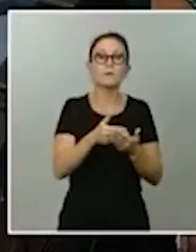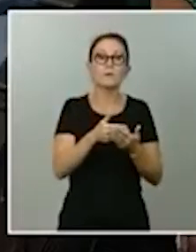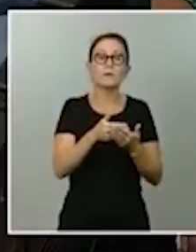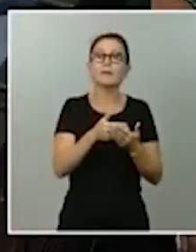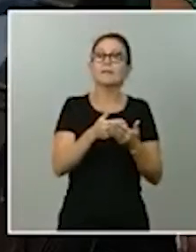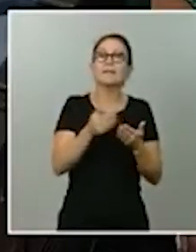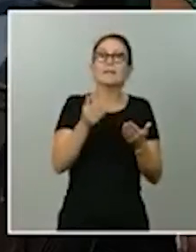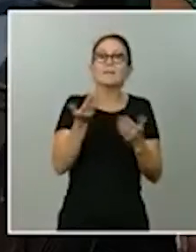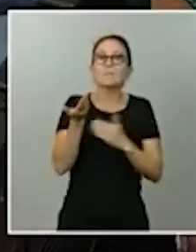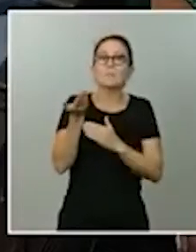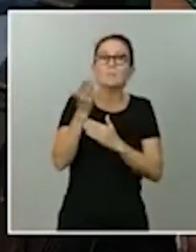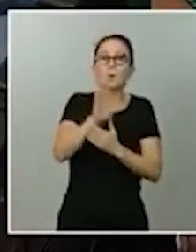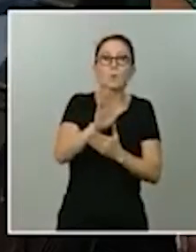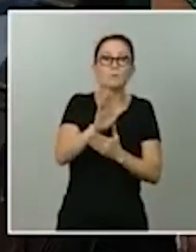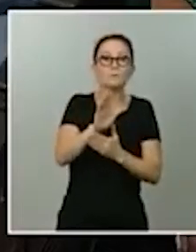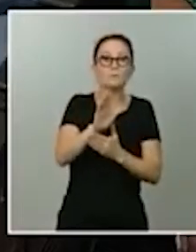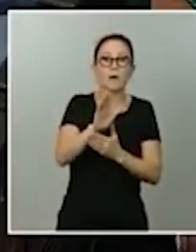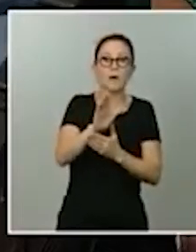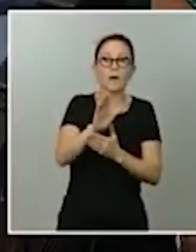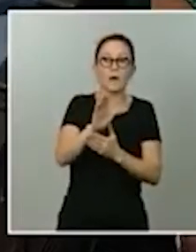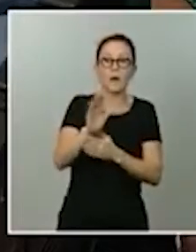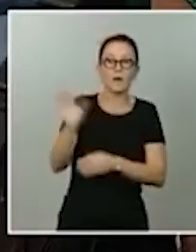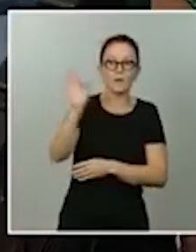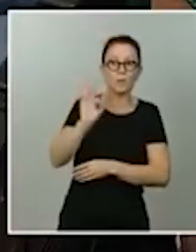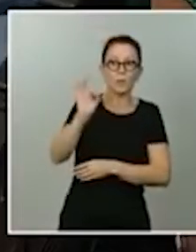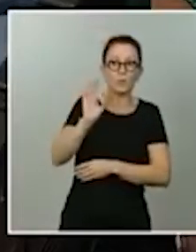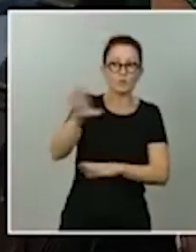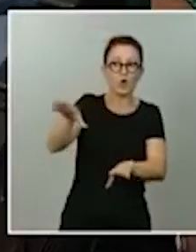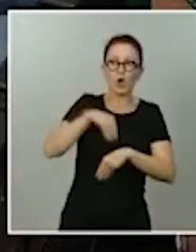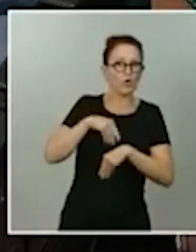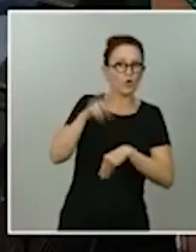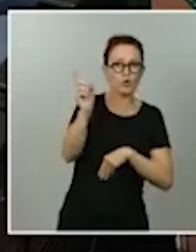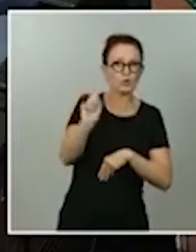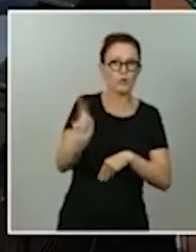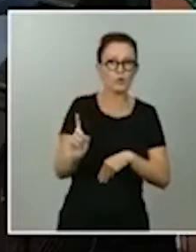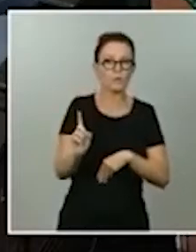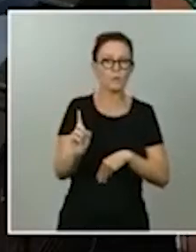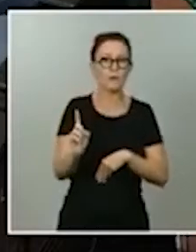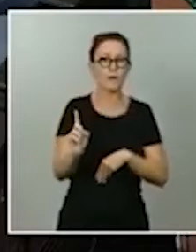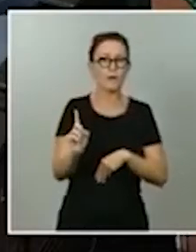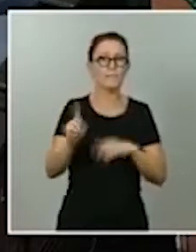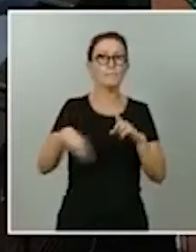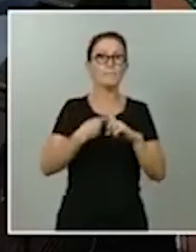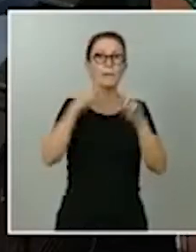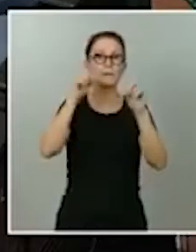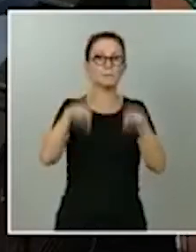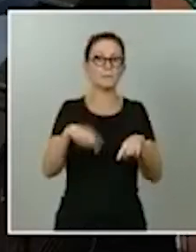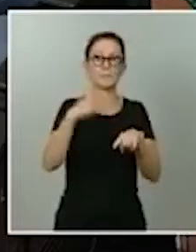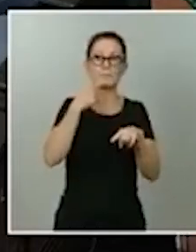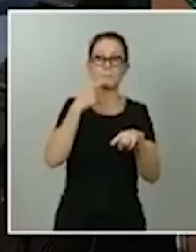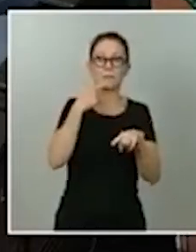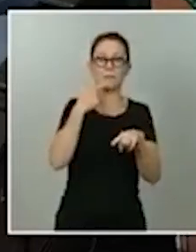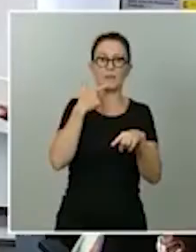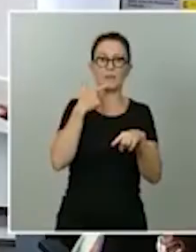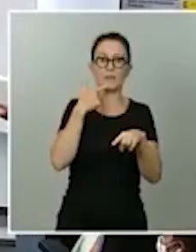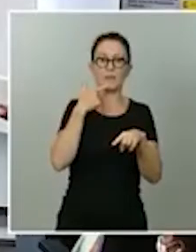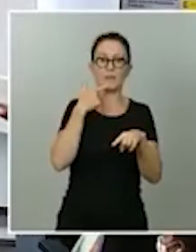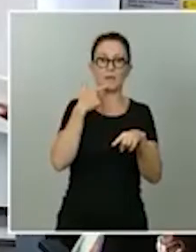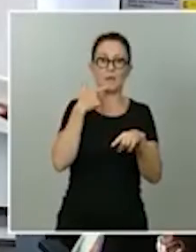de Unidas Podemos y si considera que es un problema que digan que hay una falta de liderazgo por parte de una ministra. Gracias,